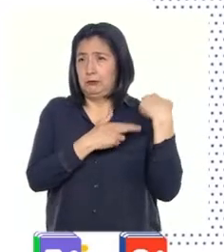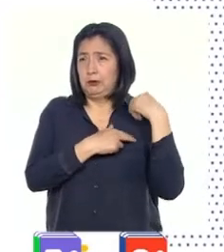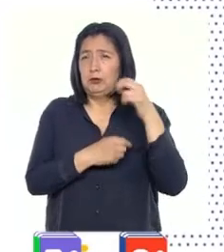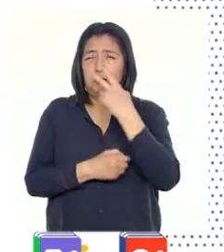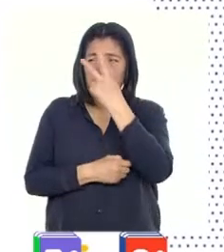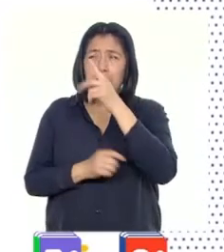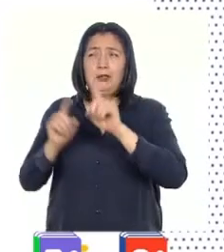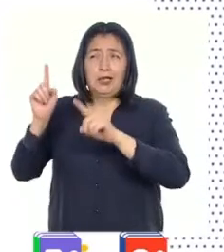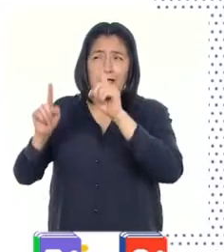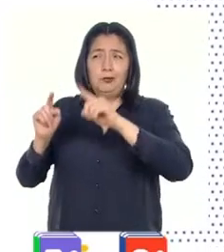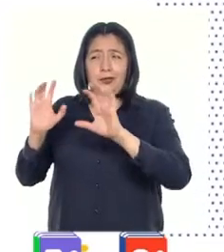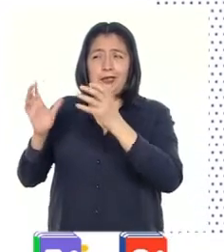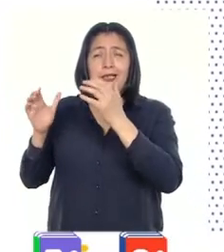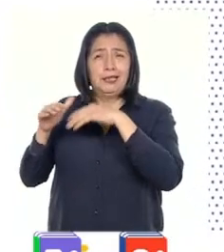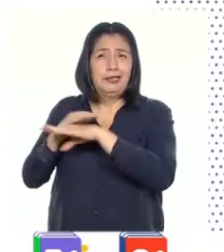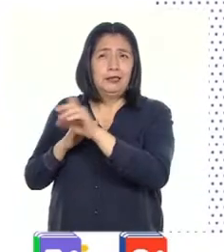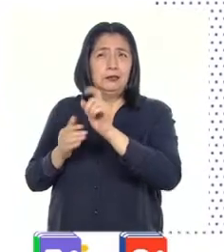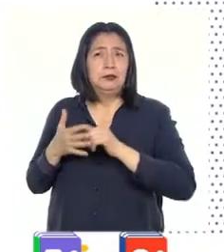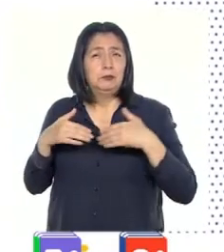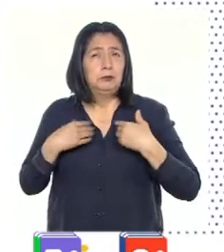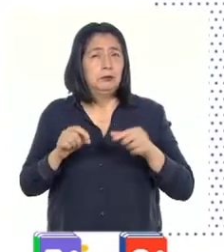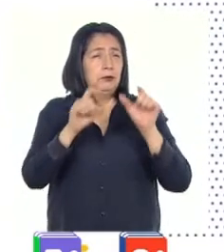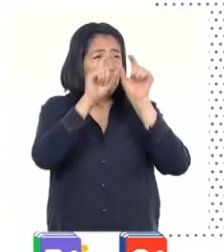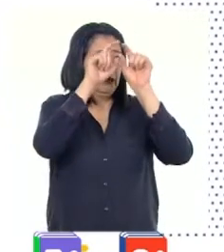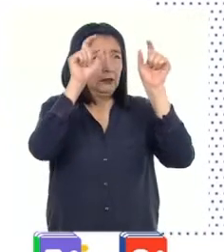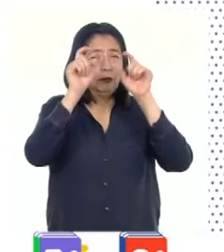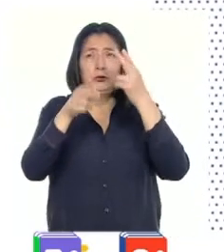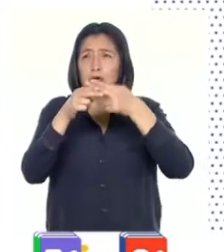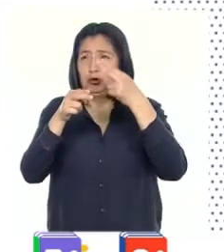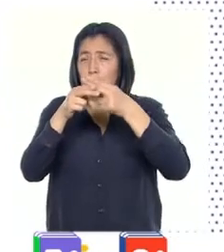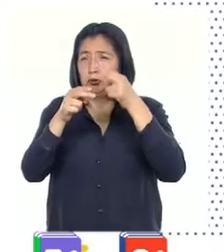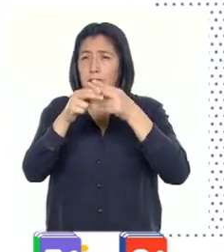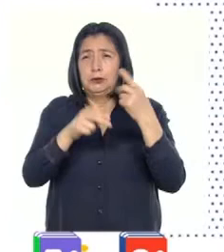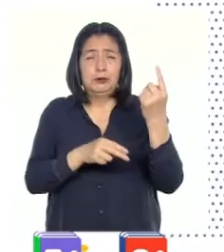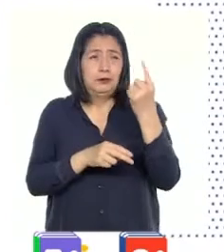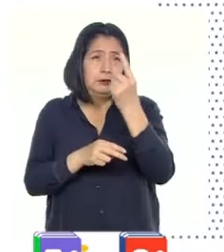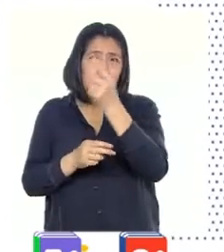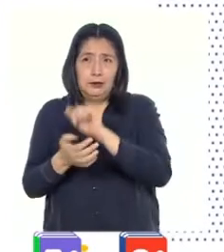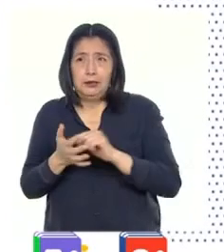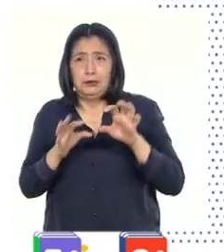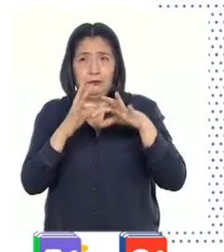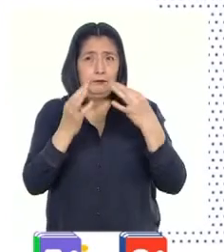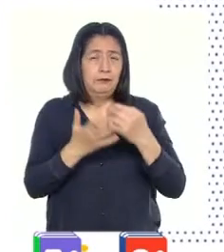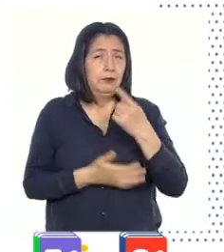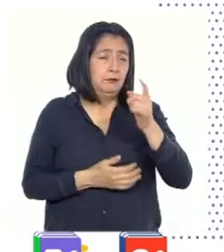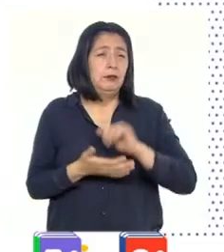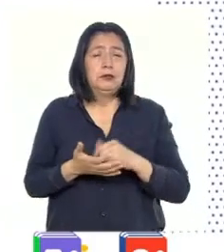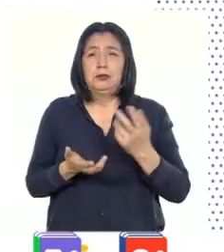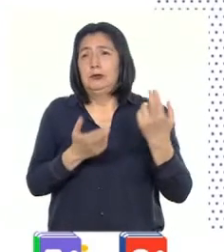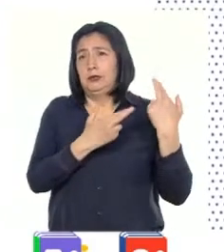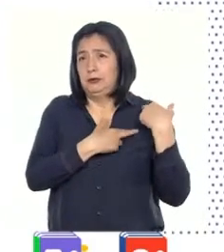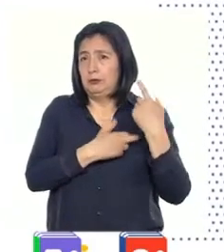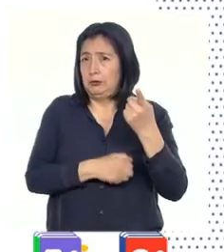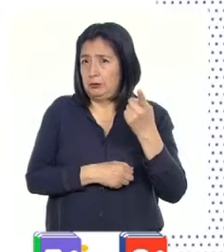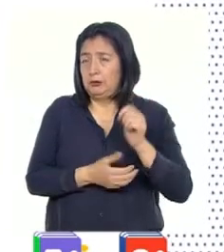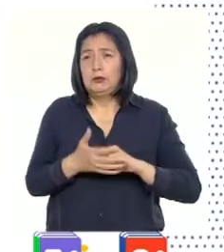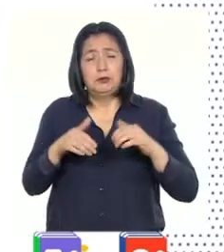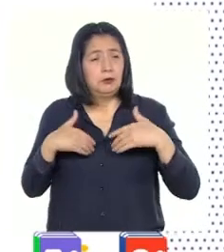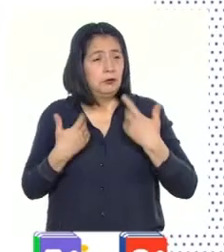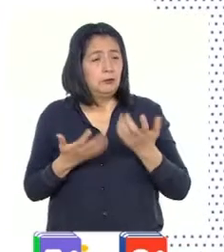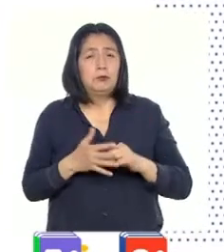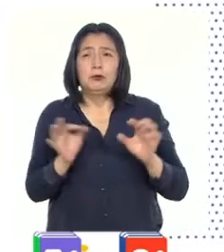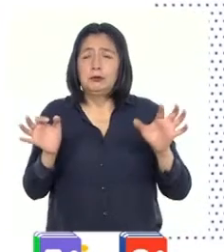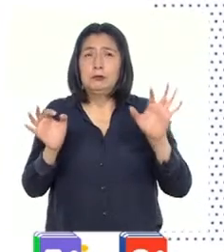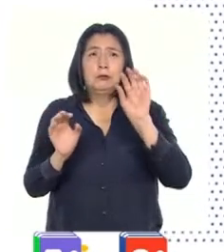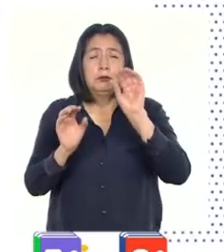algunas aulas. Se podría tener etiquetas con los nombres de cada uno de los miembros de nuestra familia y con las tareas. Así podríamos